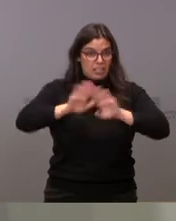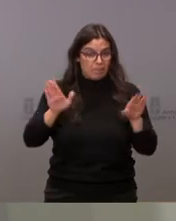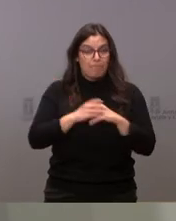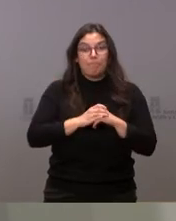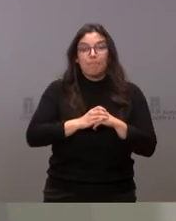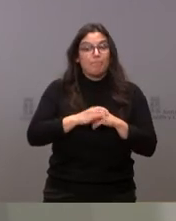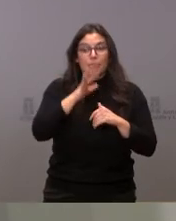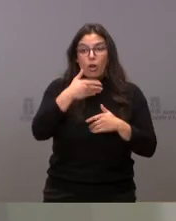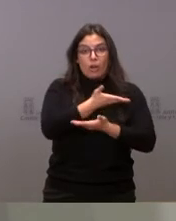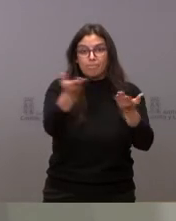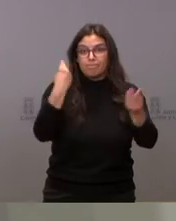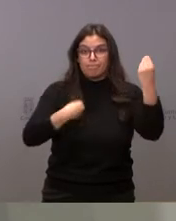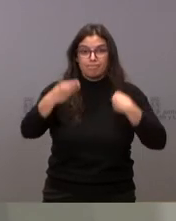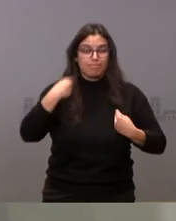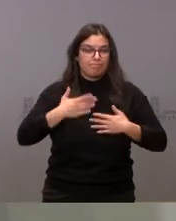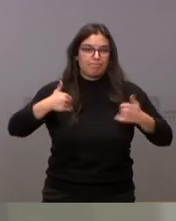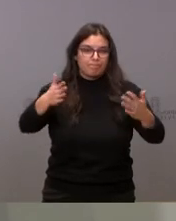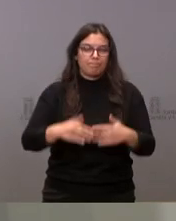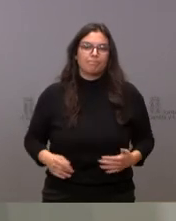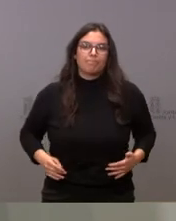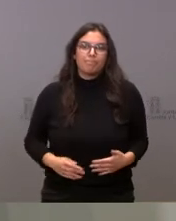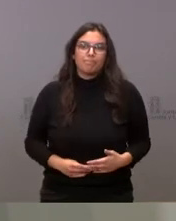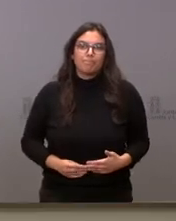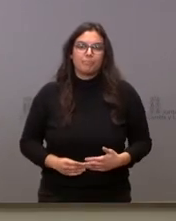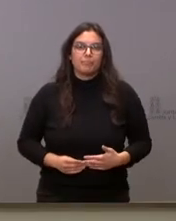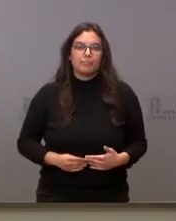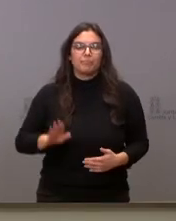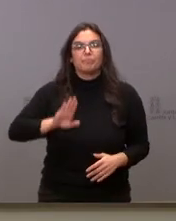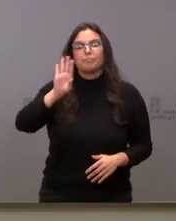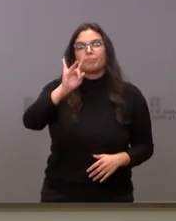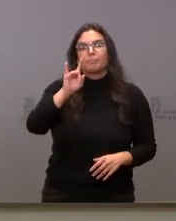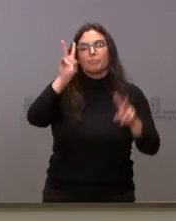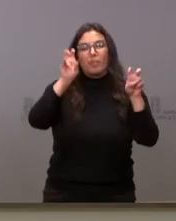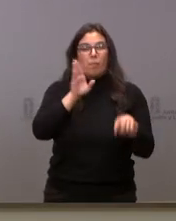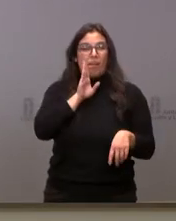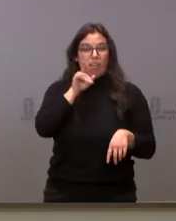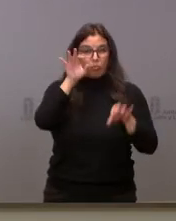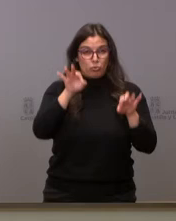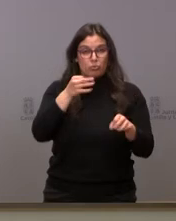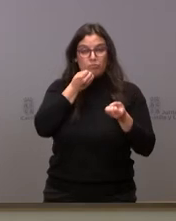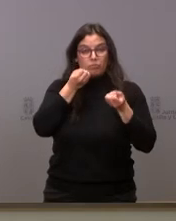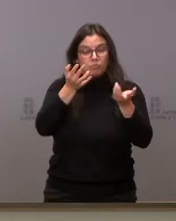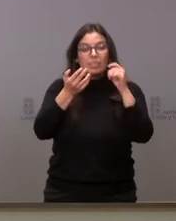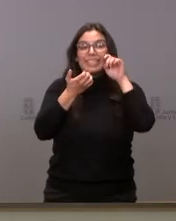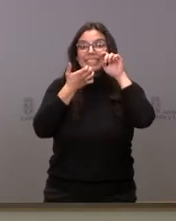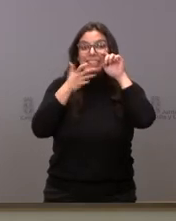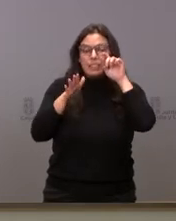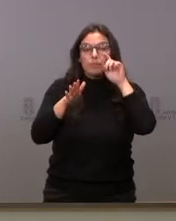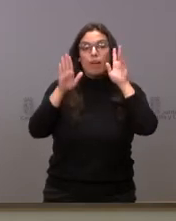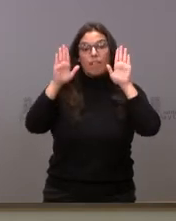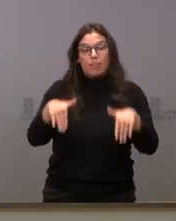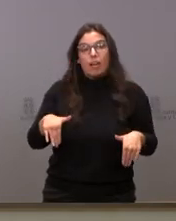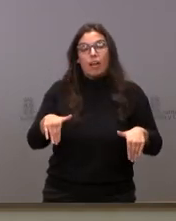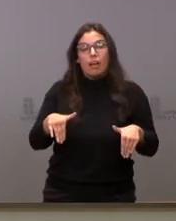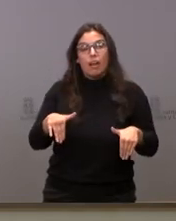Estoy a su disposición para las preguntas que quieran hacer. Sí, al hilo de lo que acaba de comentar, en caso de que la decisión